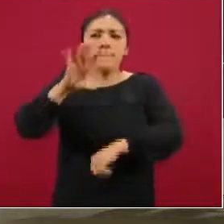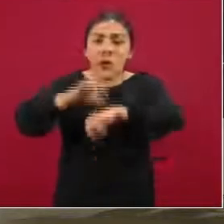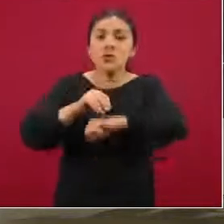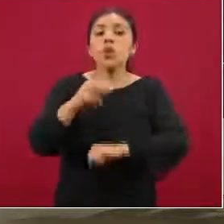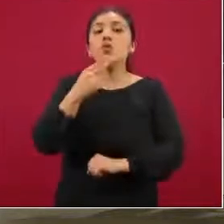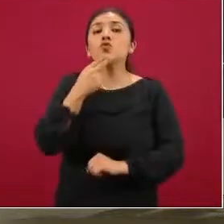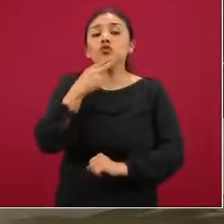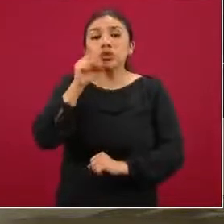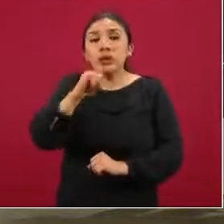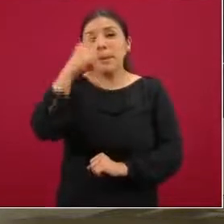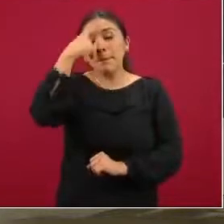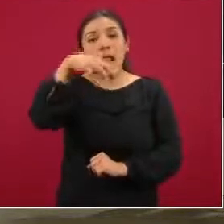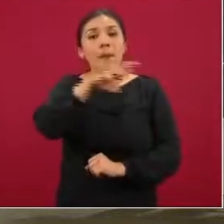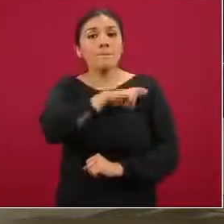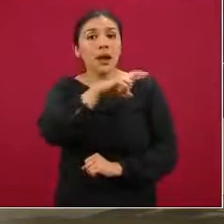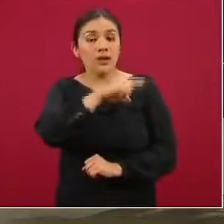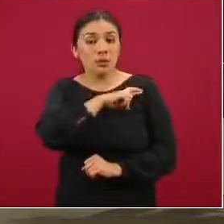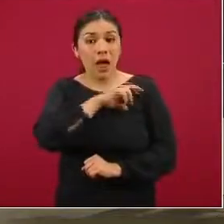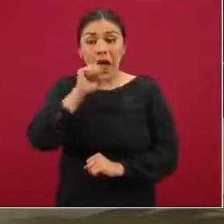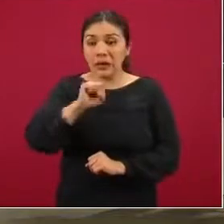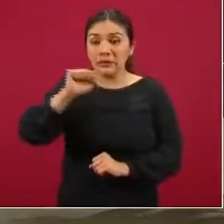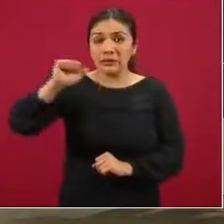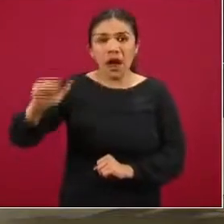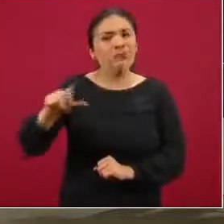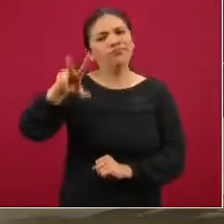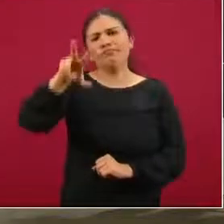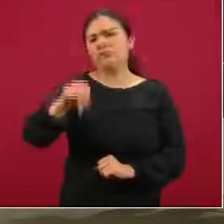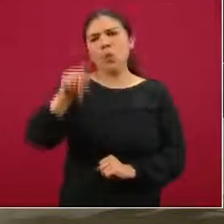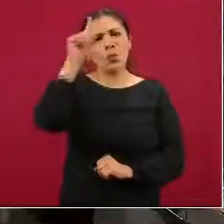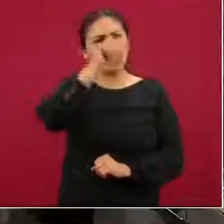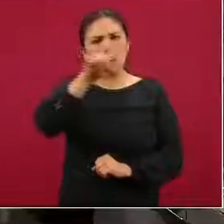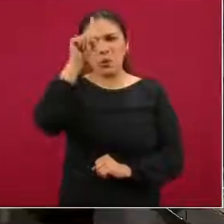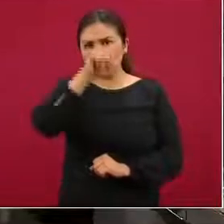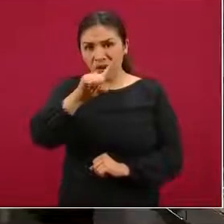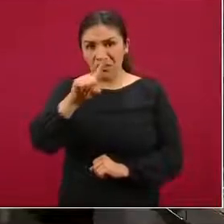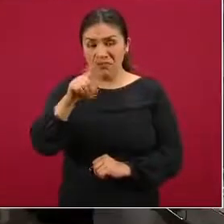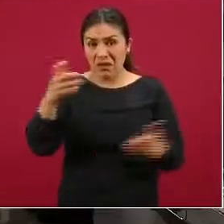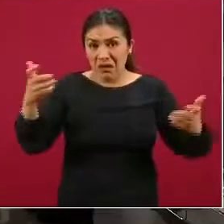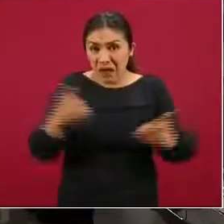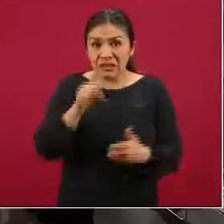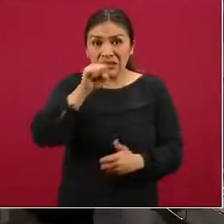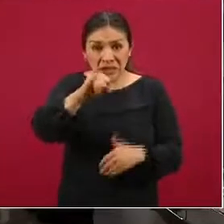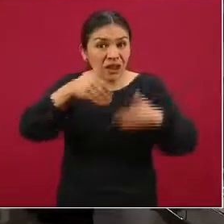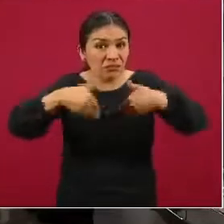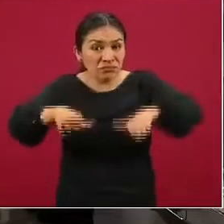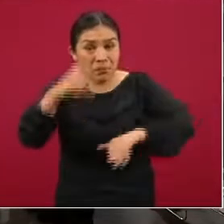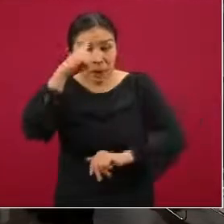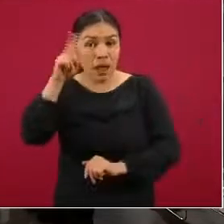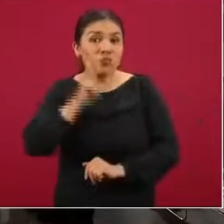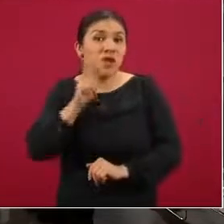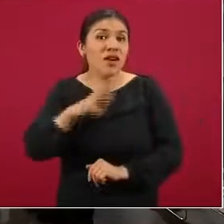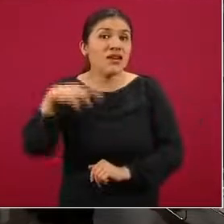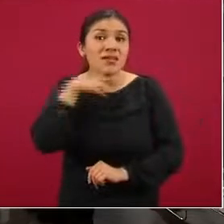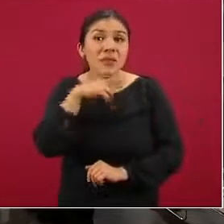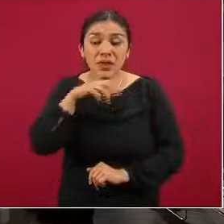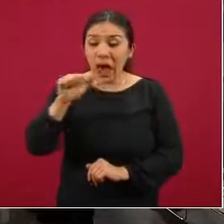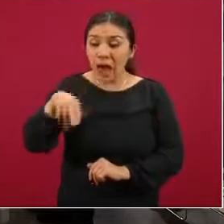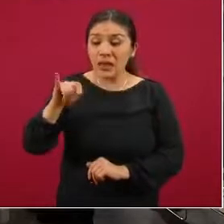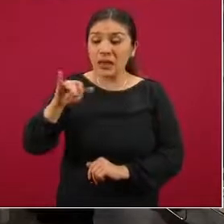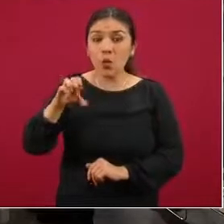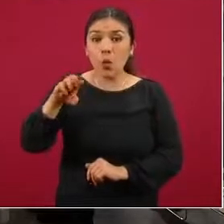entidades privadas, la Secretaría de Salud no recomienda, no recomienda el uso de pruebas rápidas de